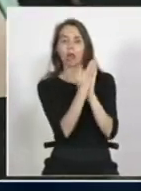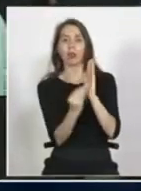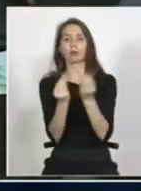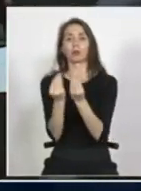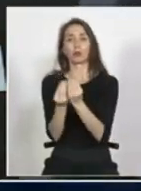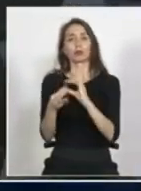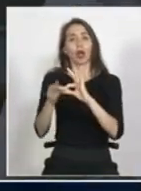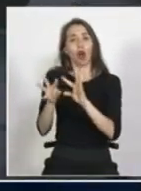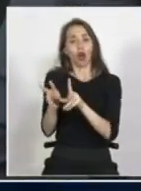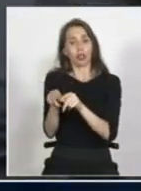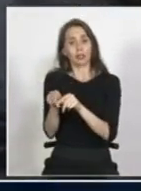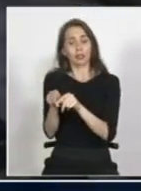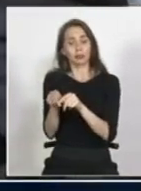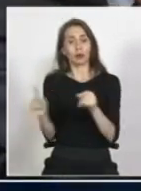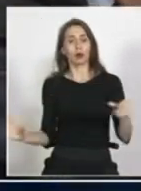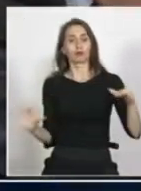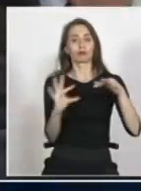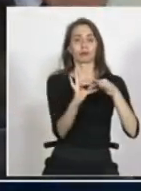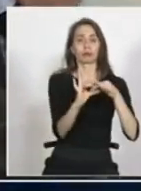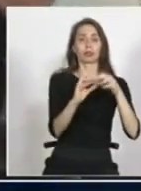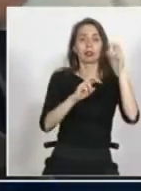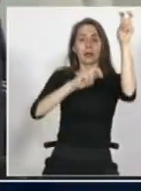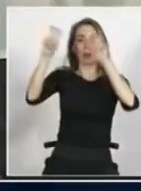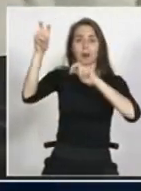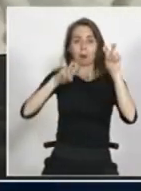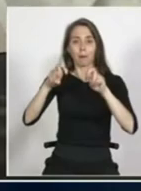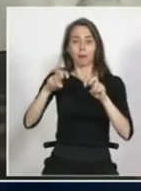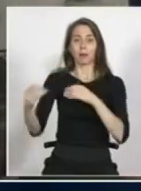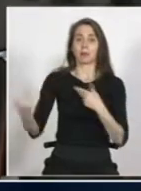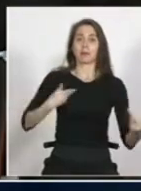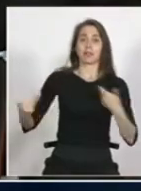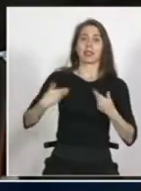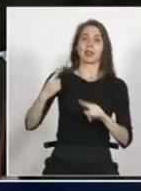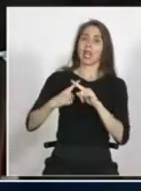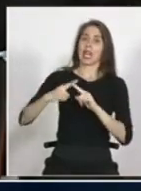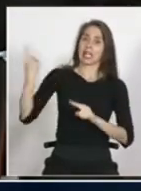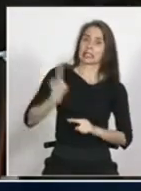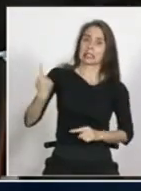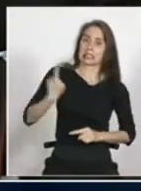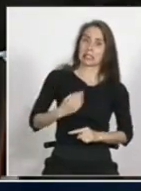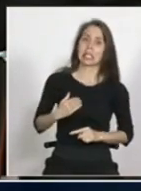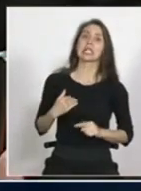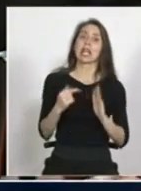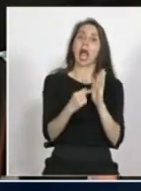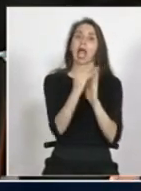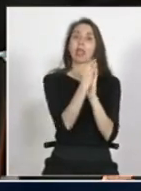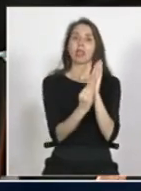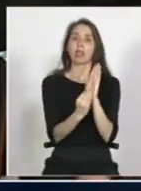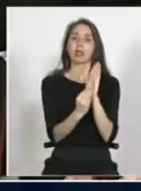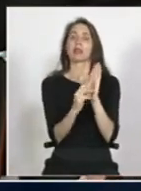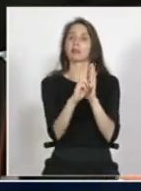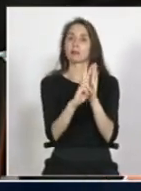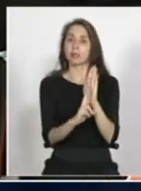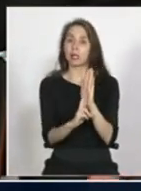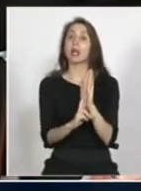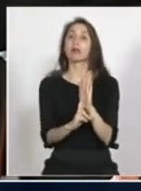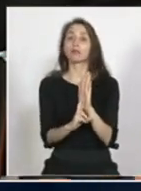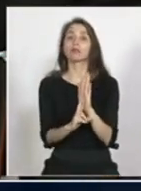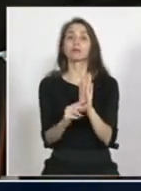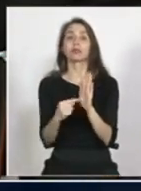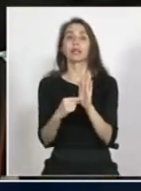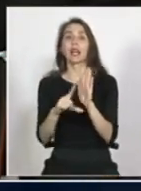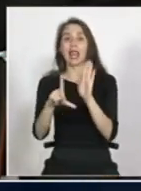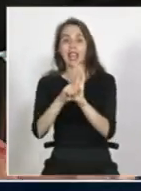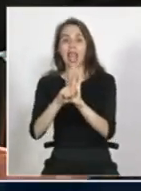organismos relacionados, ¿cierto?, con la migración que exigen o nos piden que quede allí regulado. Y eso efectivamente es una norma de